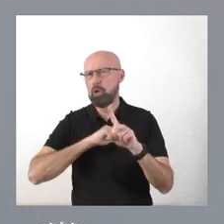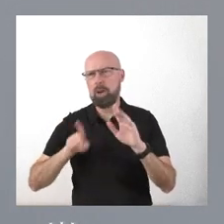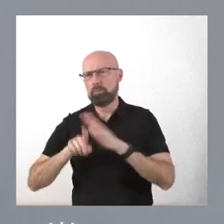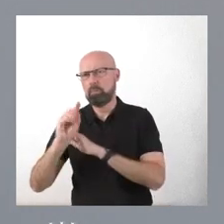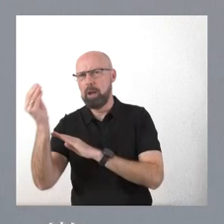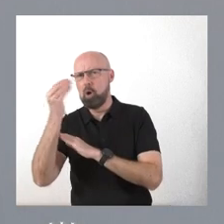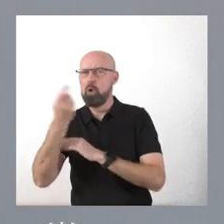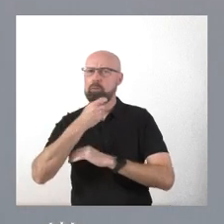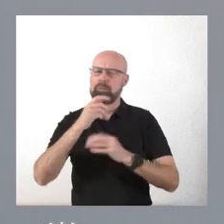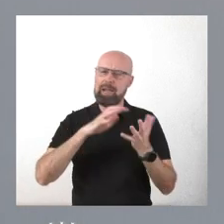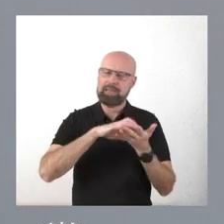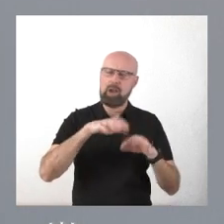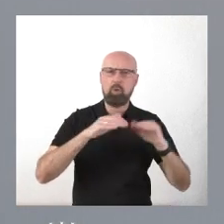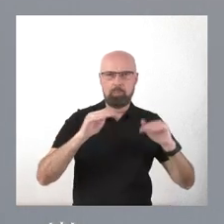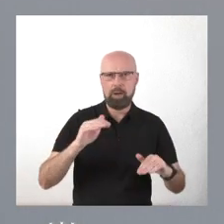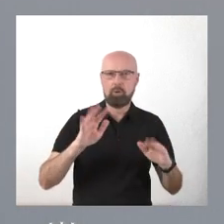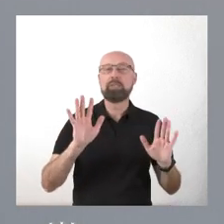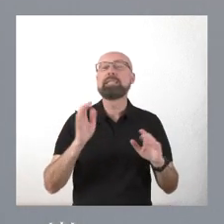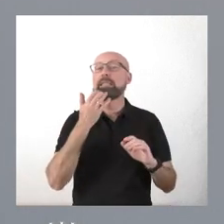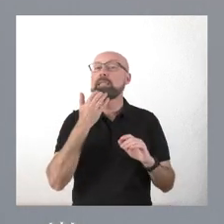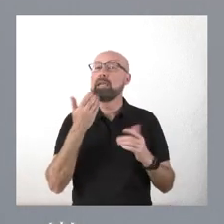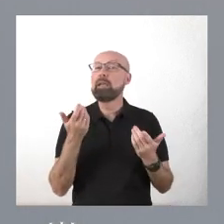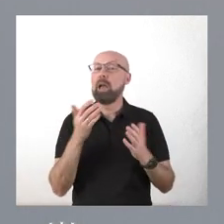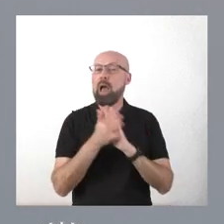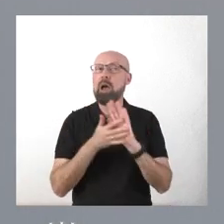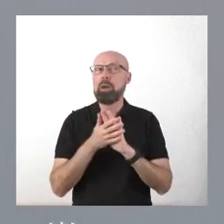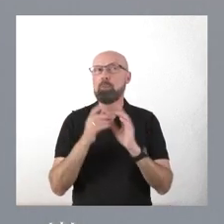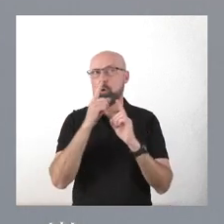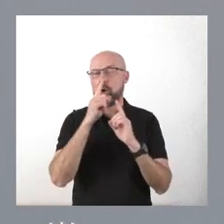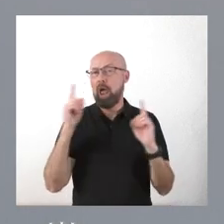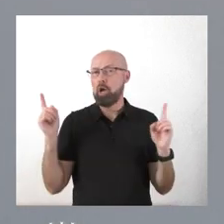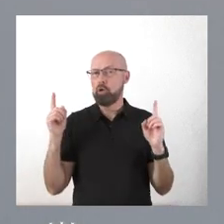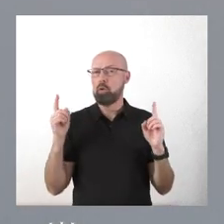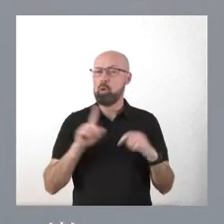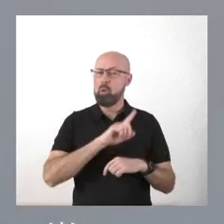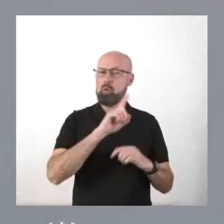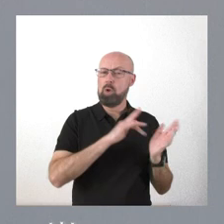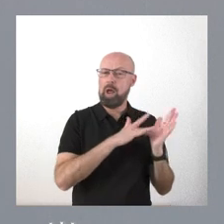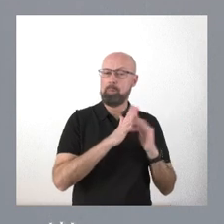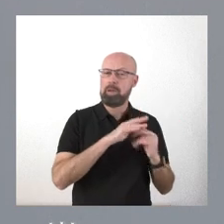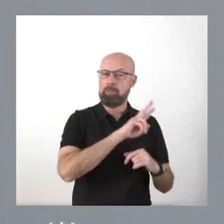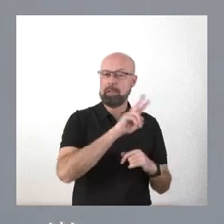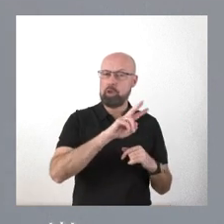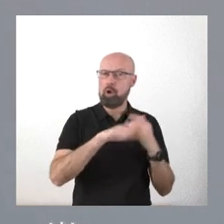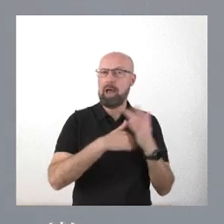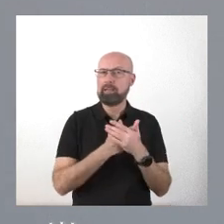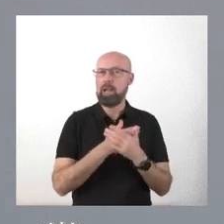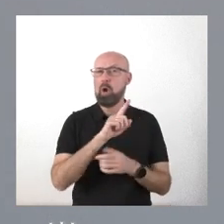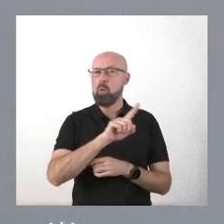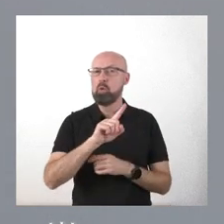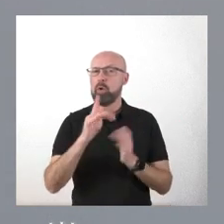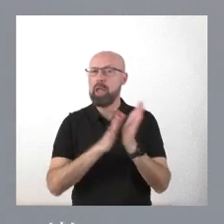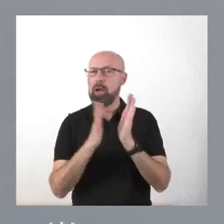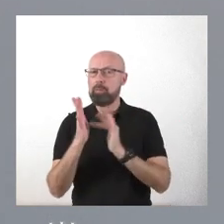último año, si hablamos desde el 1 de abril del 22 hasta el 1 de abril del 23, la evolución es claramente